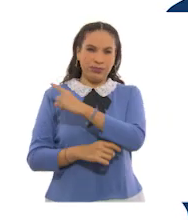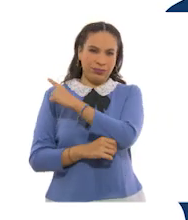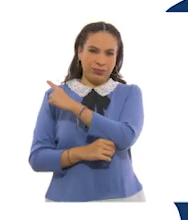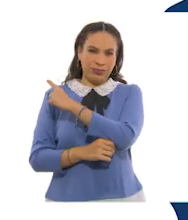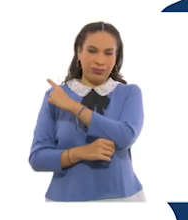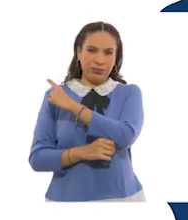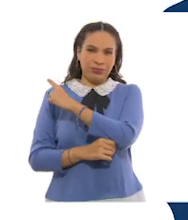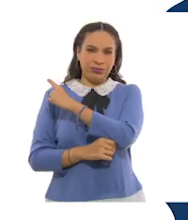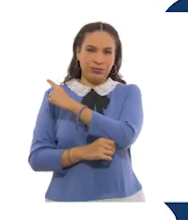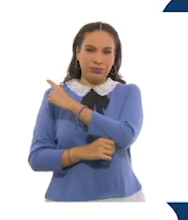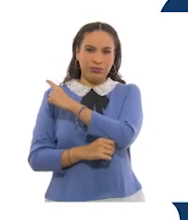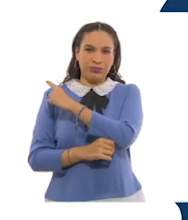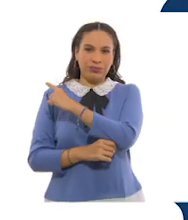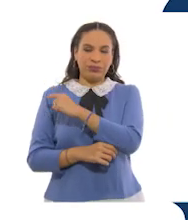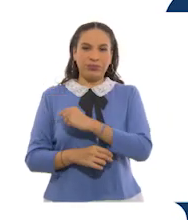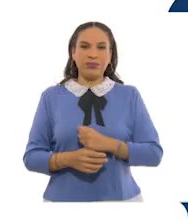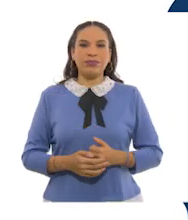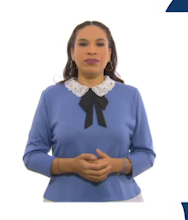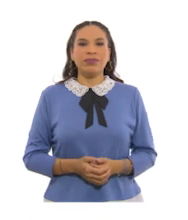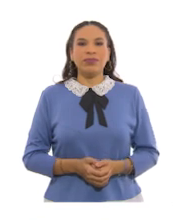.gov.mx.